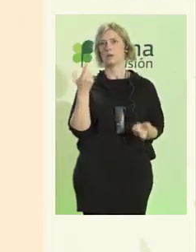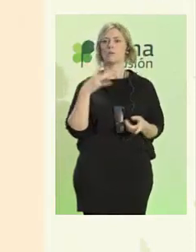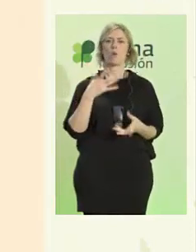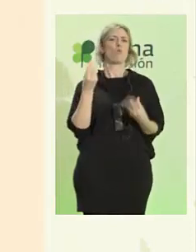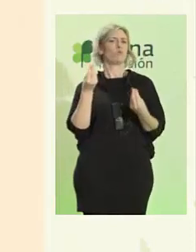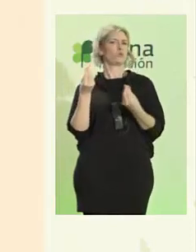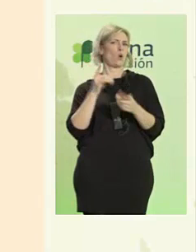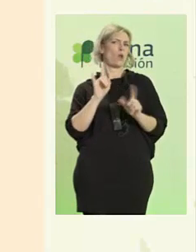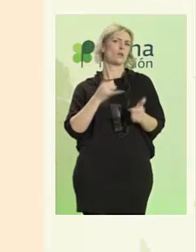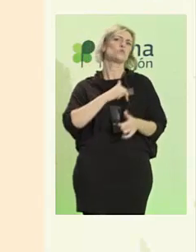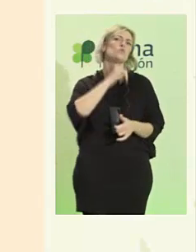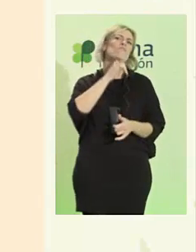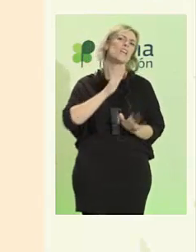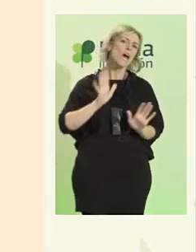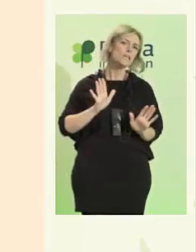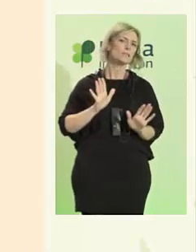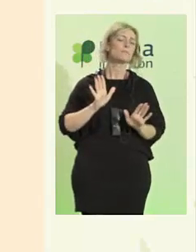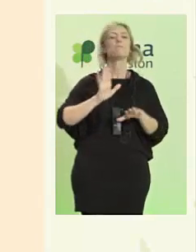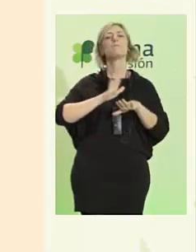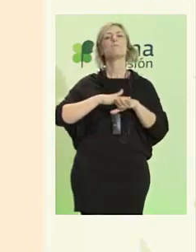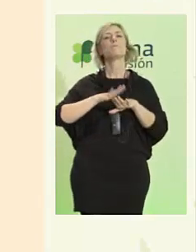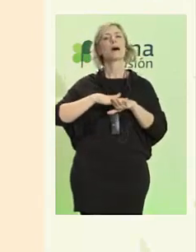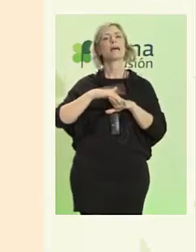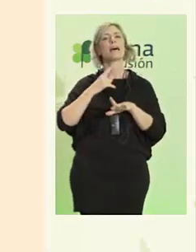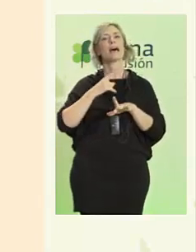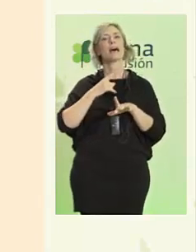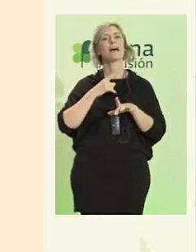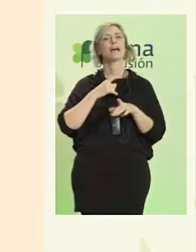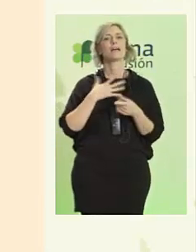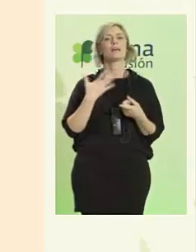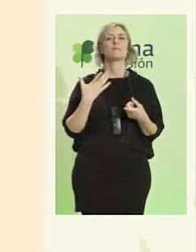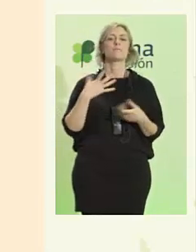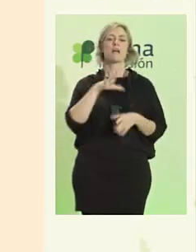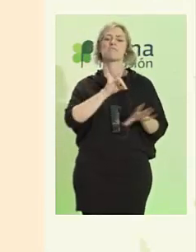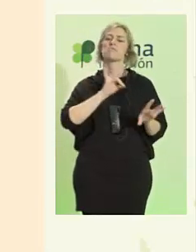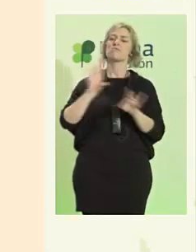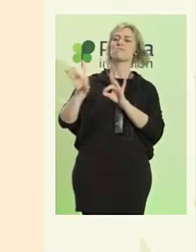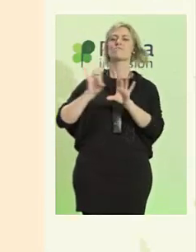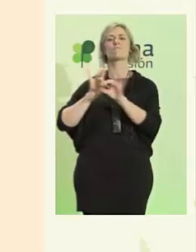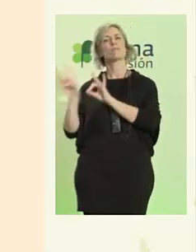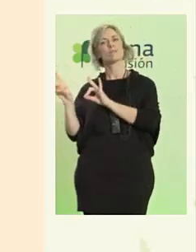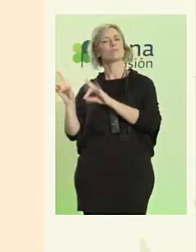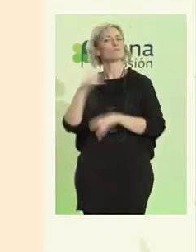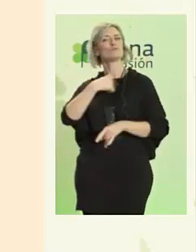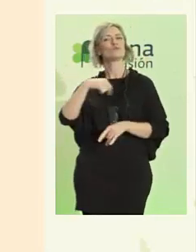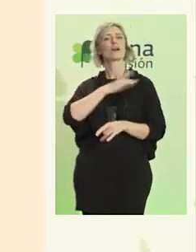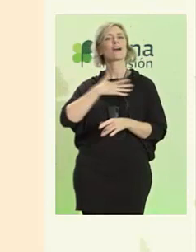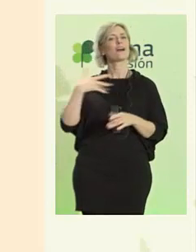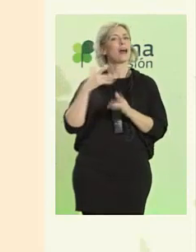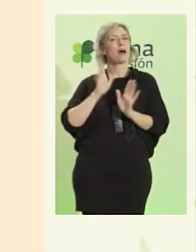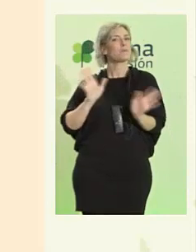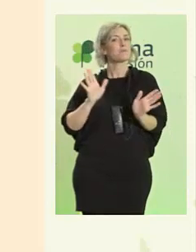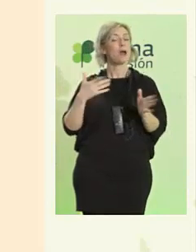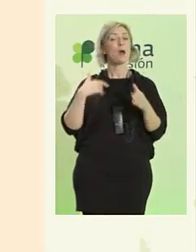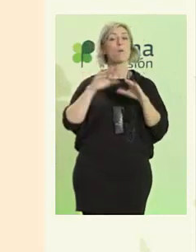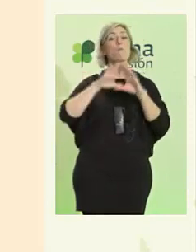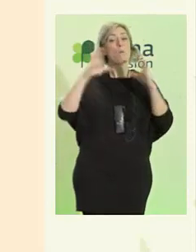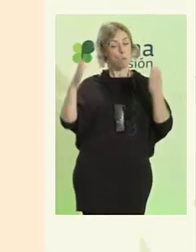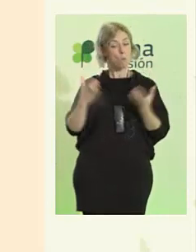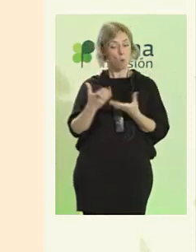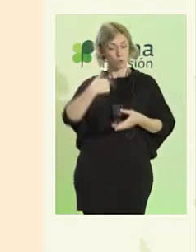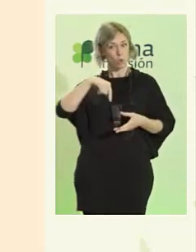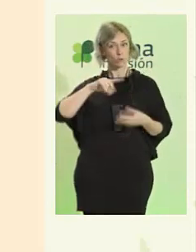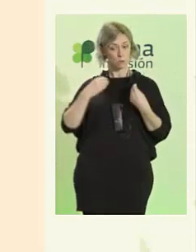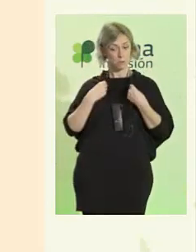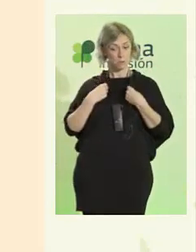dinero suficiente para tomar las decisiones que queremos tomar. En nuestro mundo actual, el dinero es importante